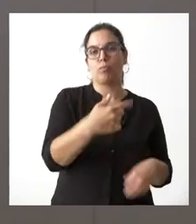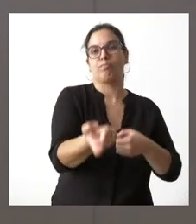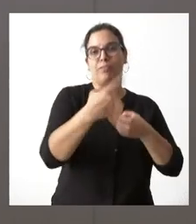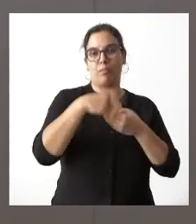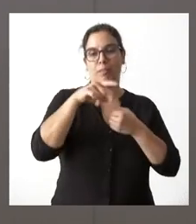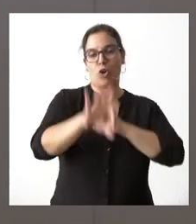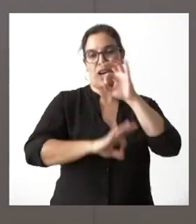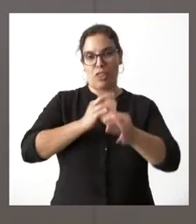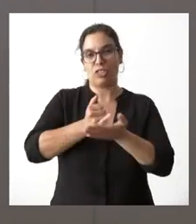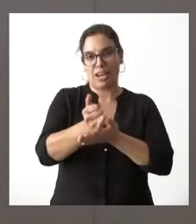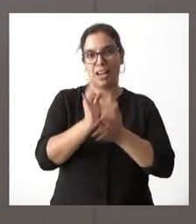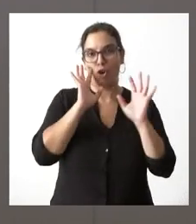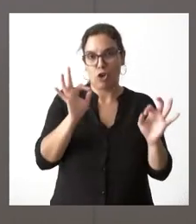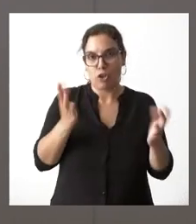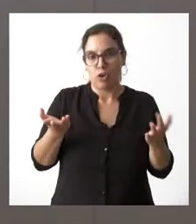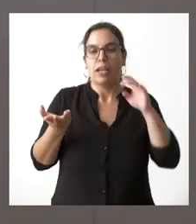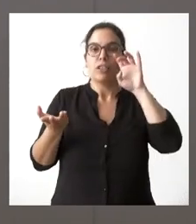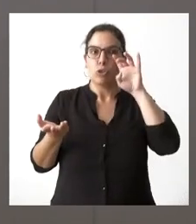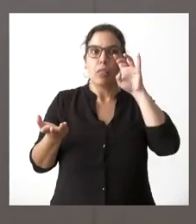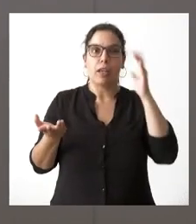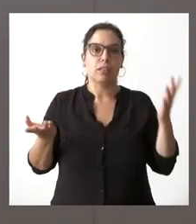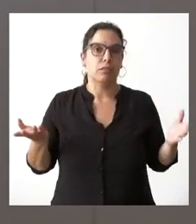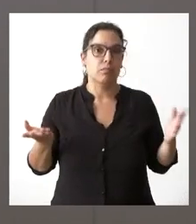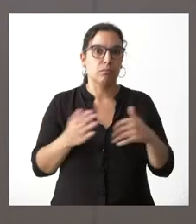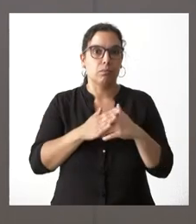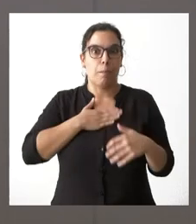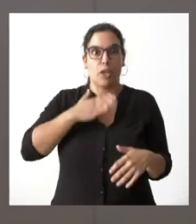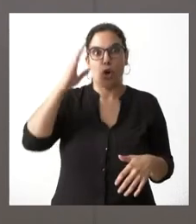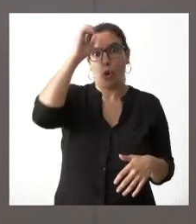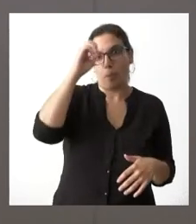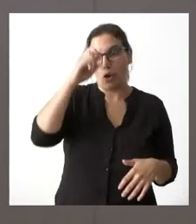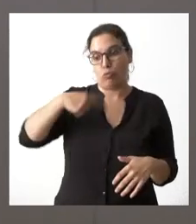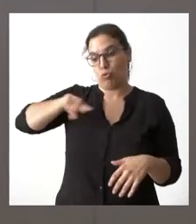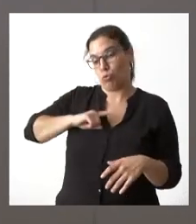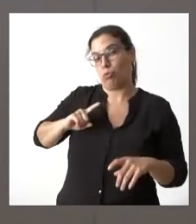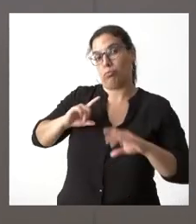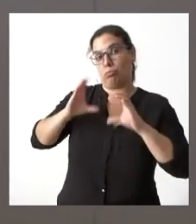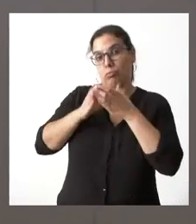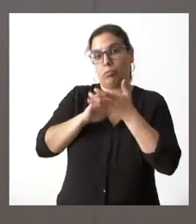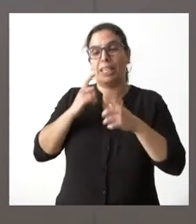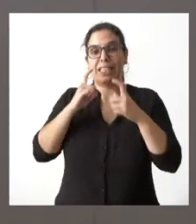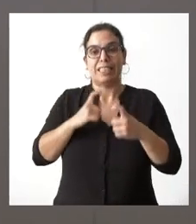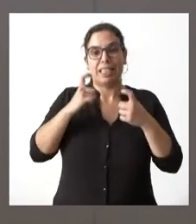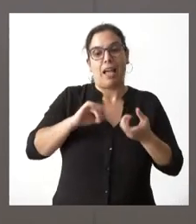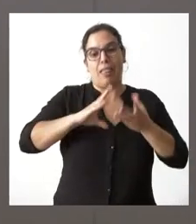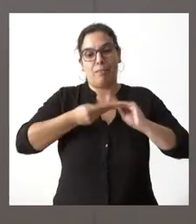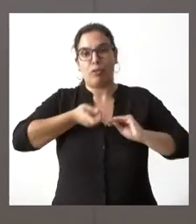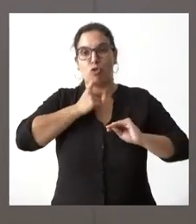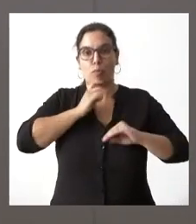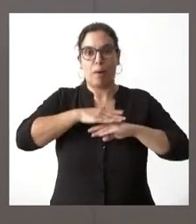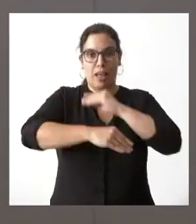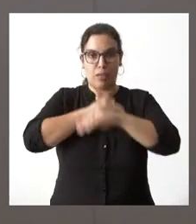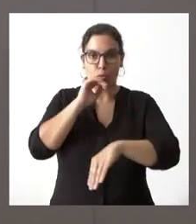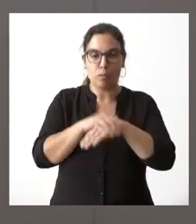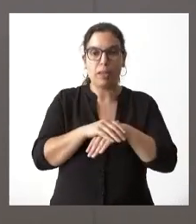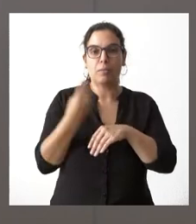de las organizaciones agrarias y por tanto la posición que tengo y que veremos a ver en qué medida la podemos desarrollar y aplicar contando